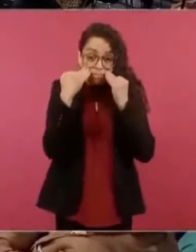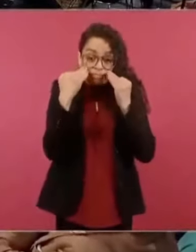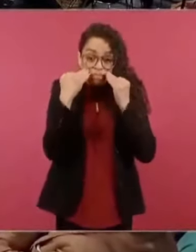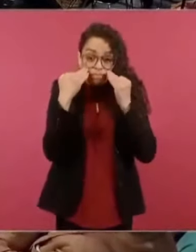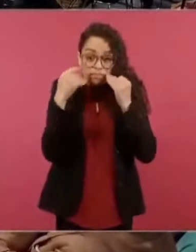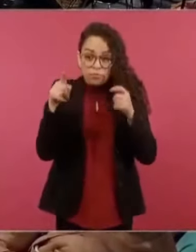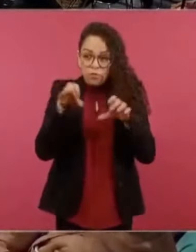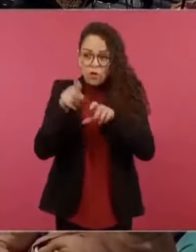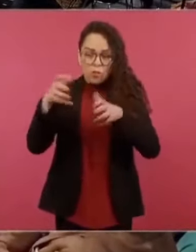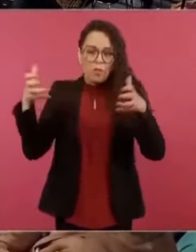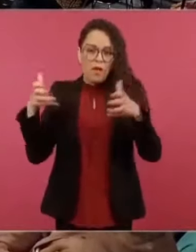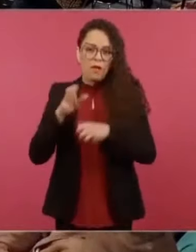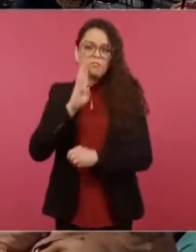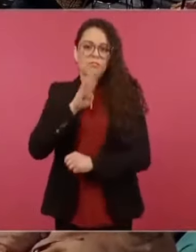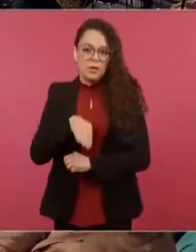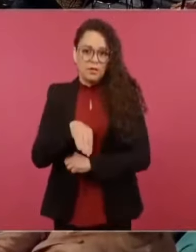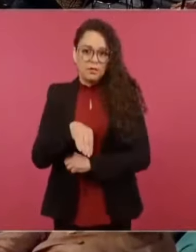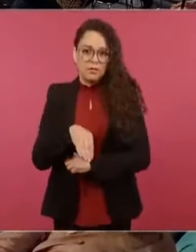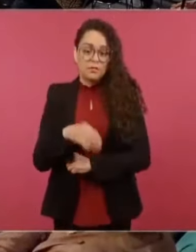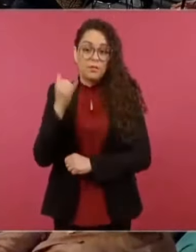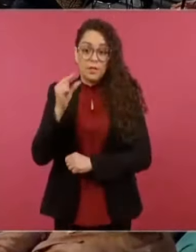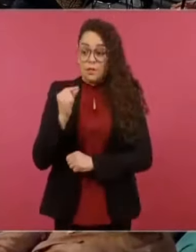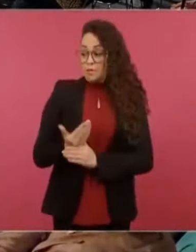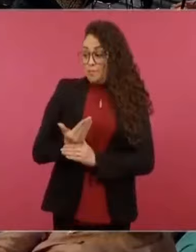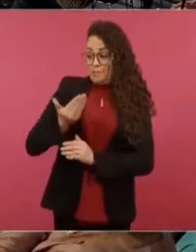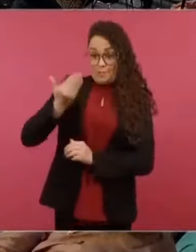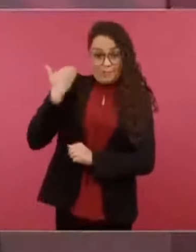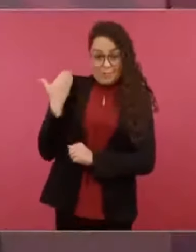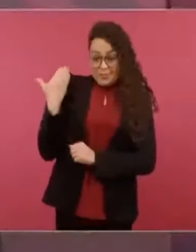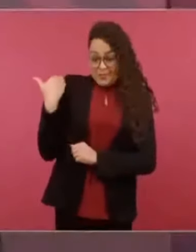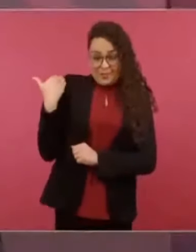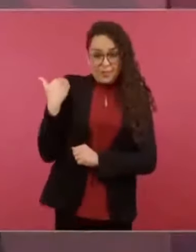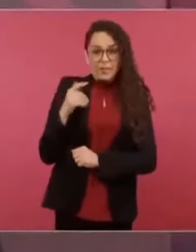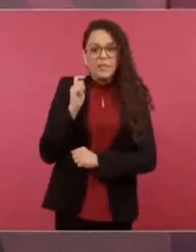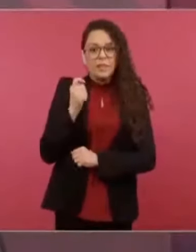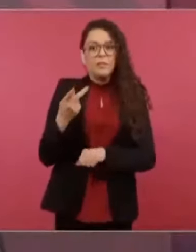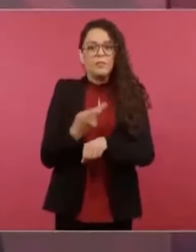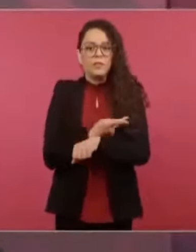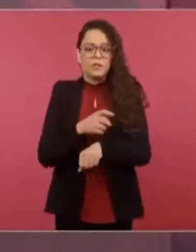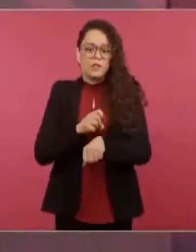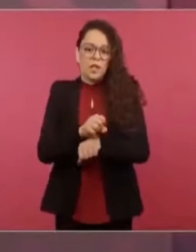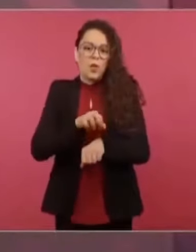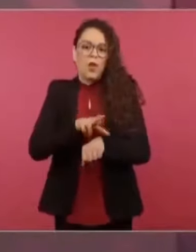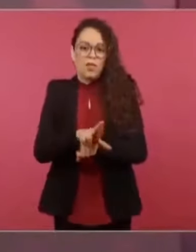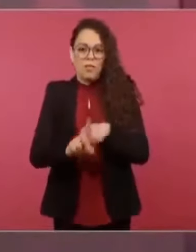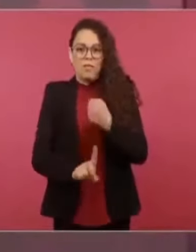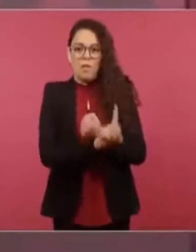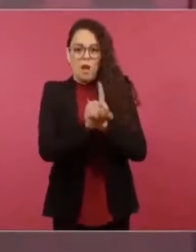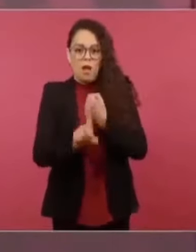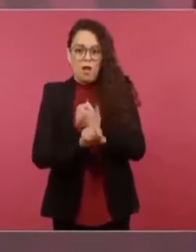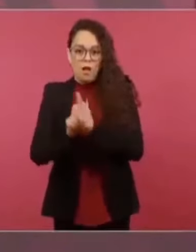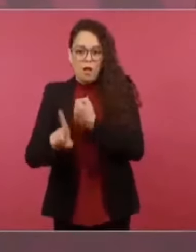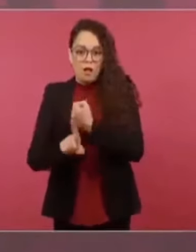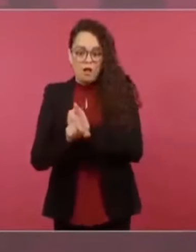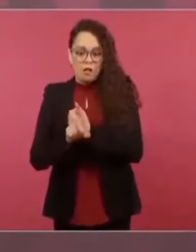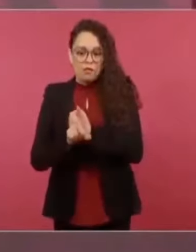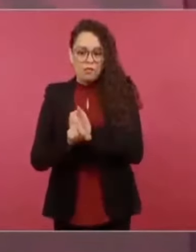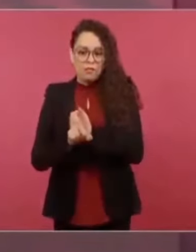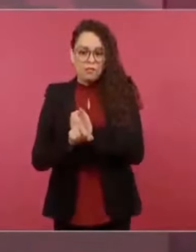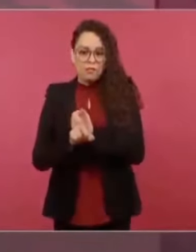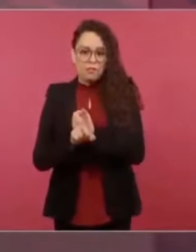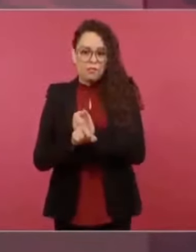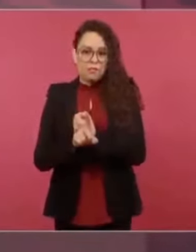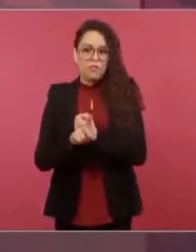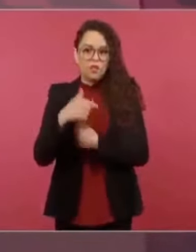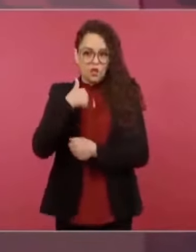recientemente pasó lo de Ecuador, tengo información que el Departamento de